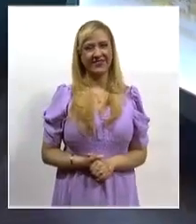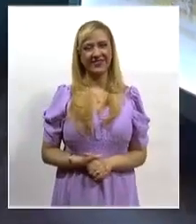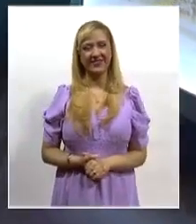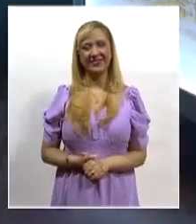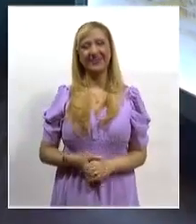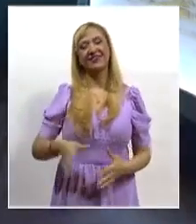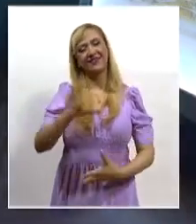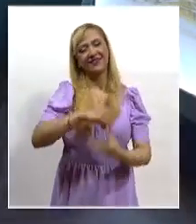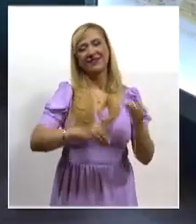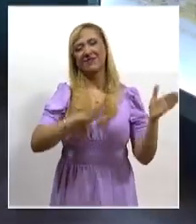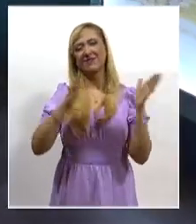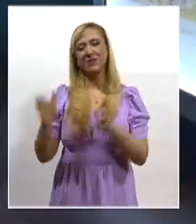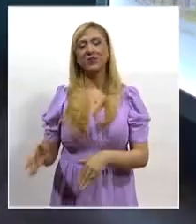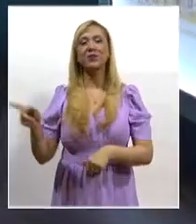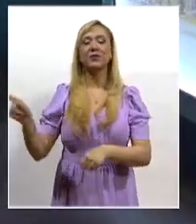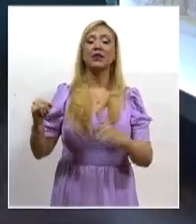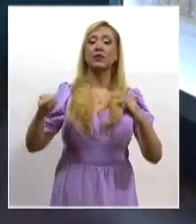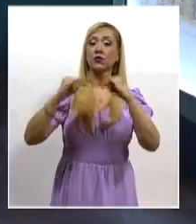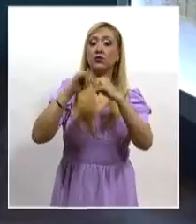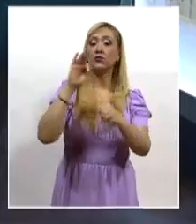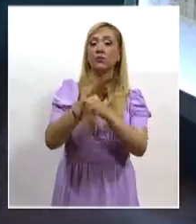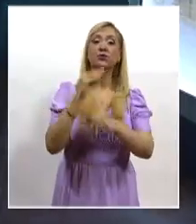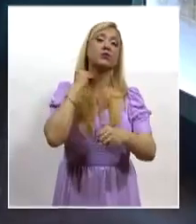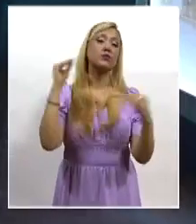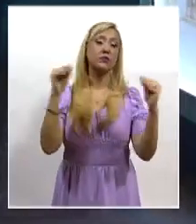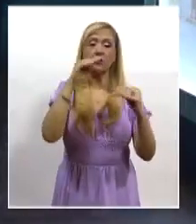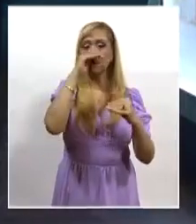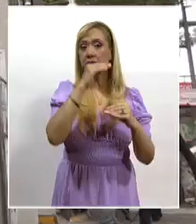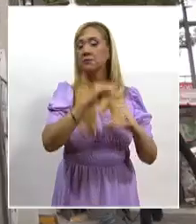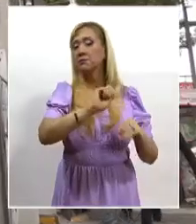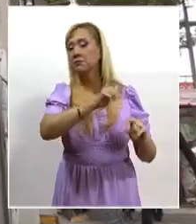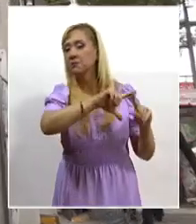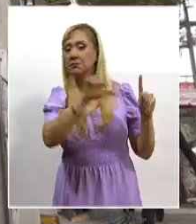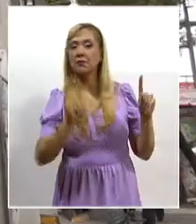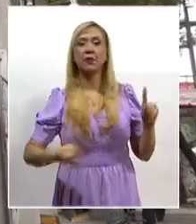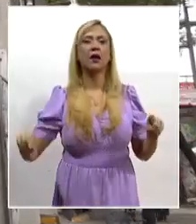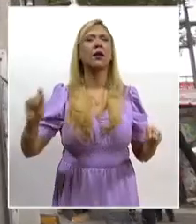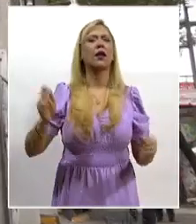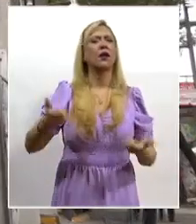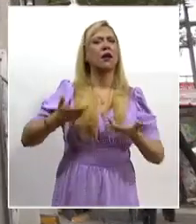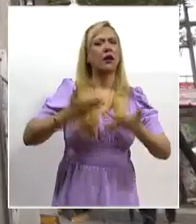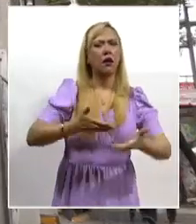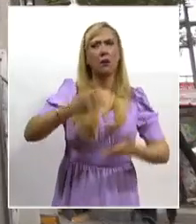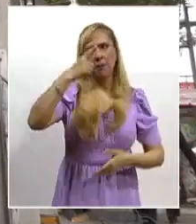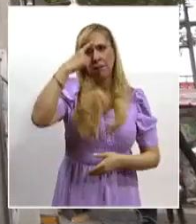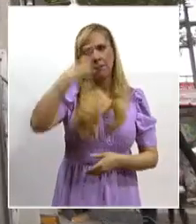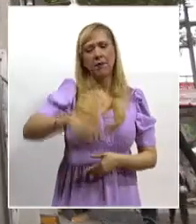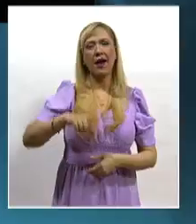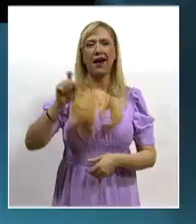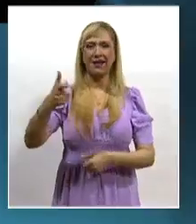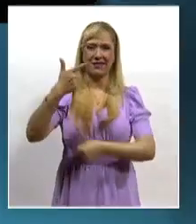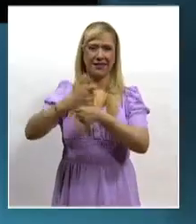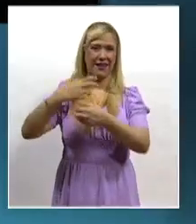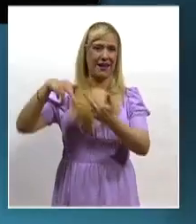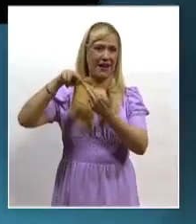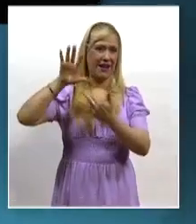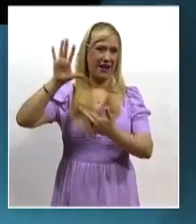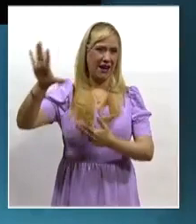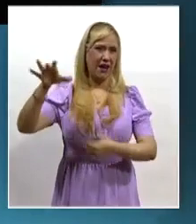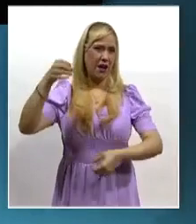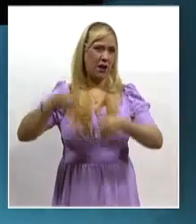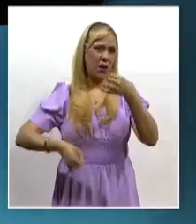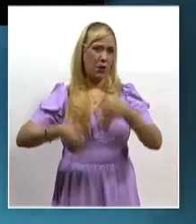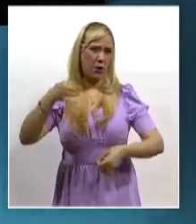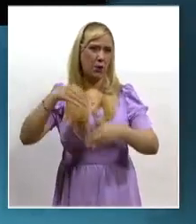En otra información, Defensoría Pública Federal dio a conocer que el segundo tribunal en materia penal del séptimo circuito determinó